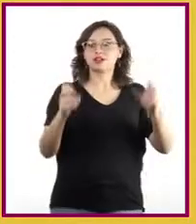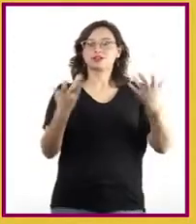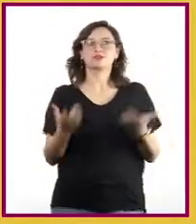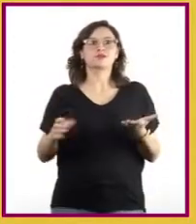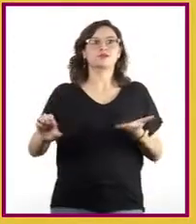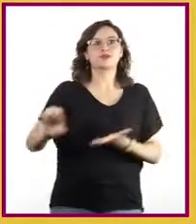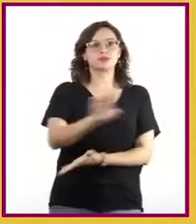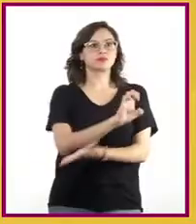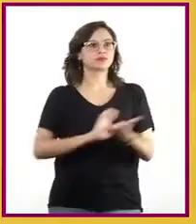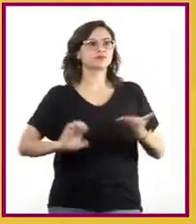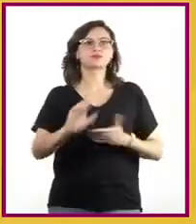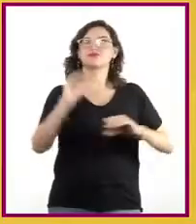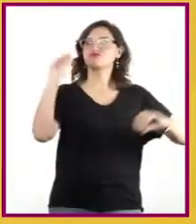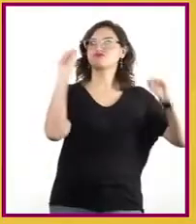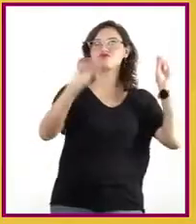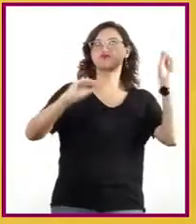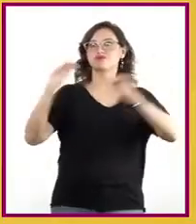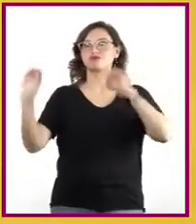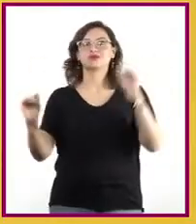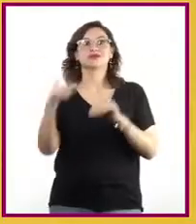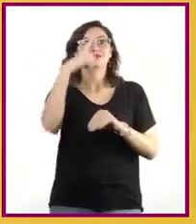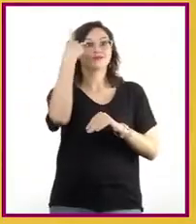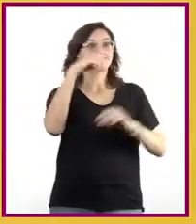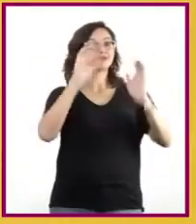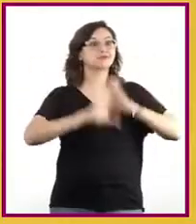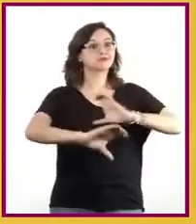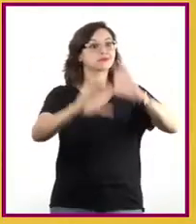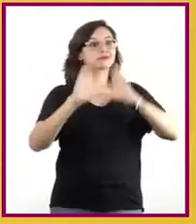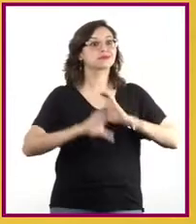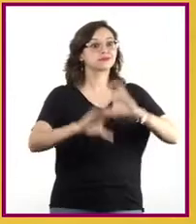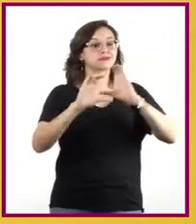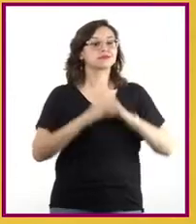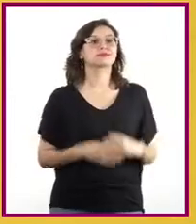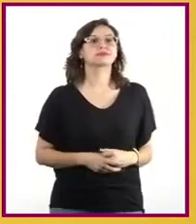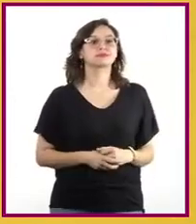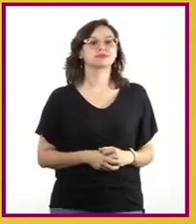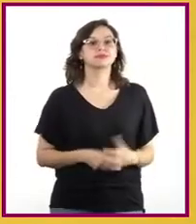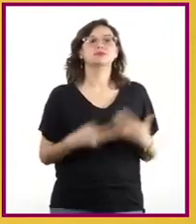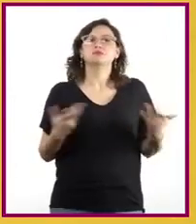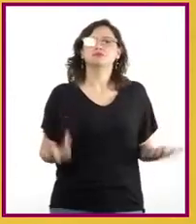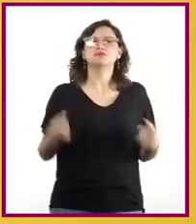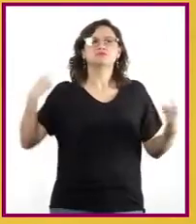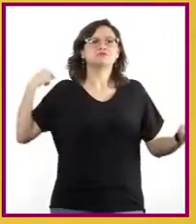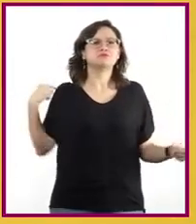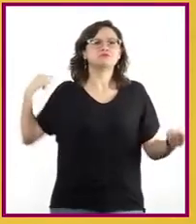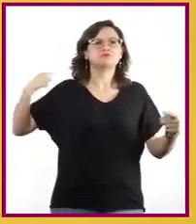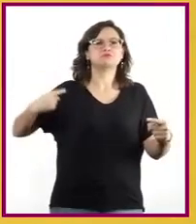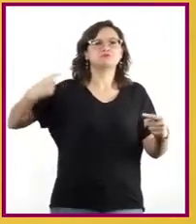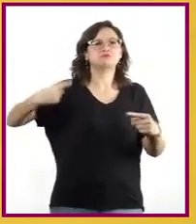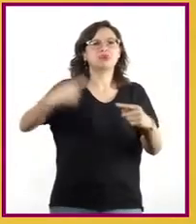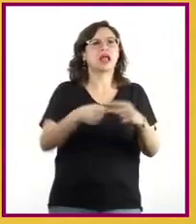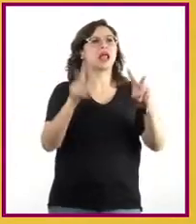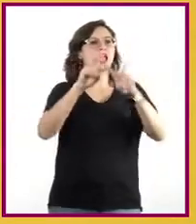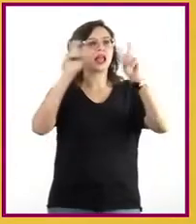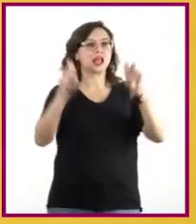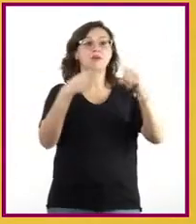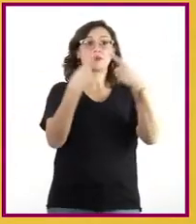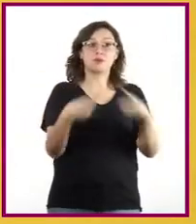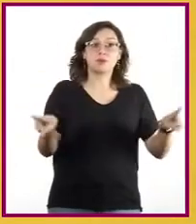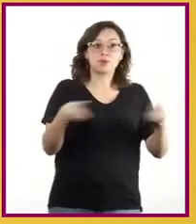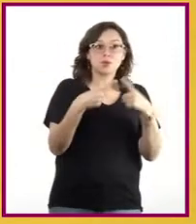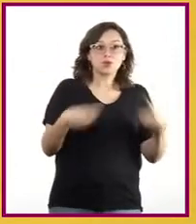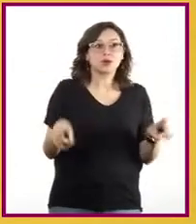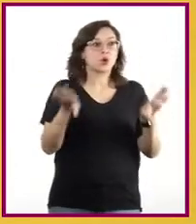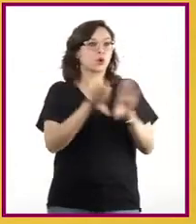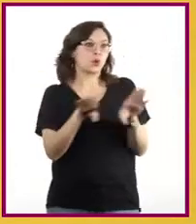un concierto. Después de varias semanas de aprender acerca de la música, los elementos que la conforman